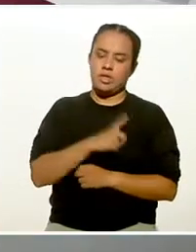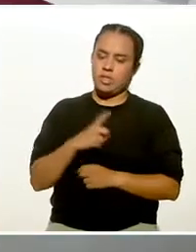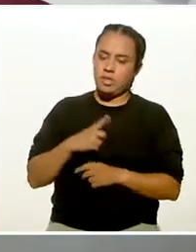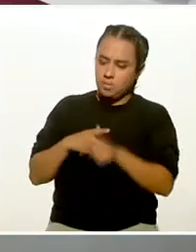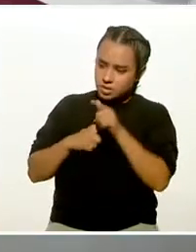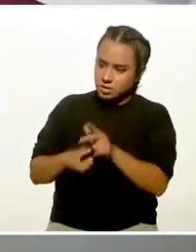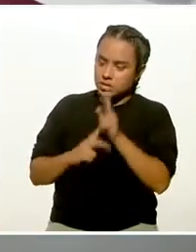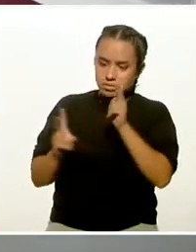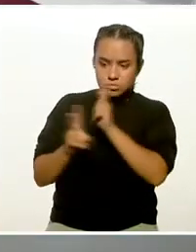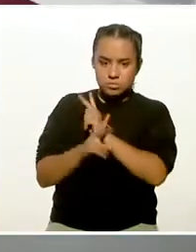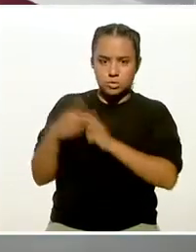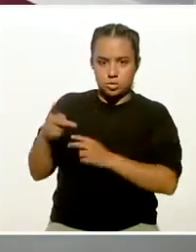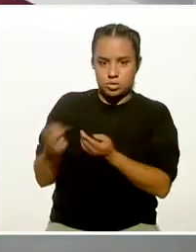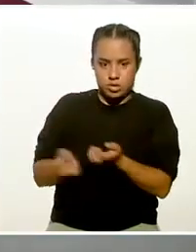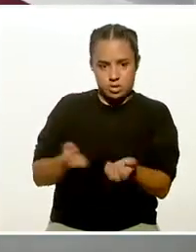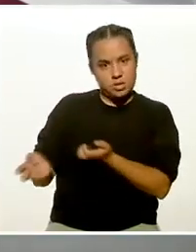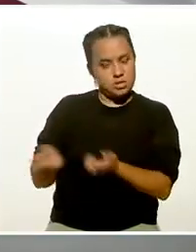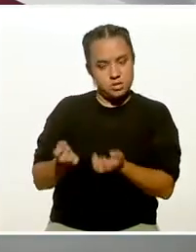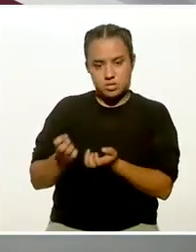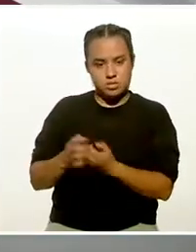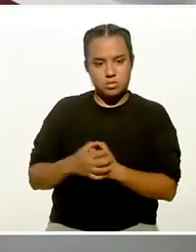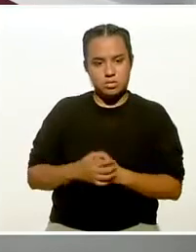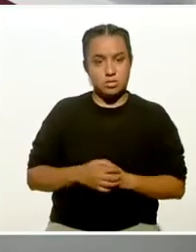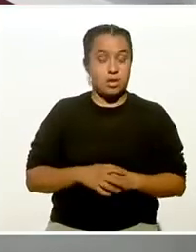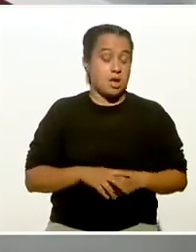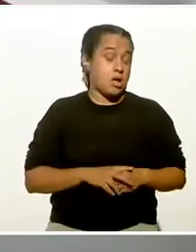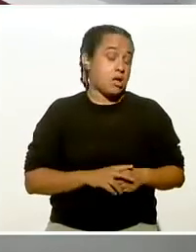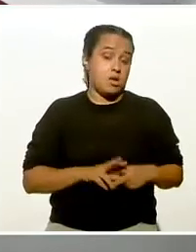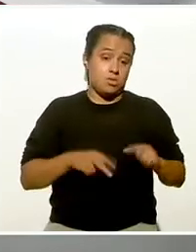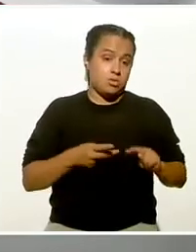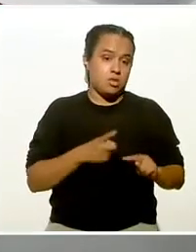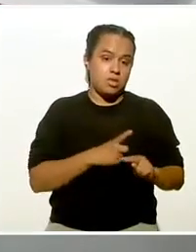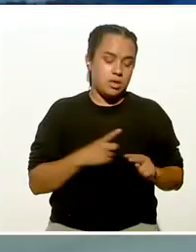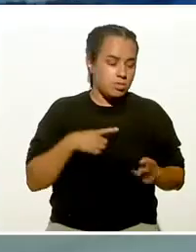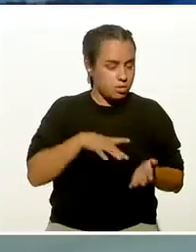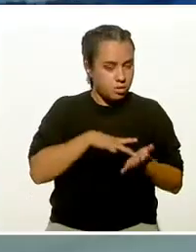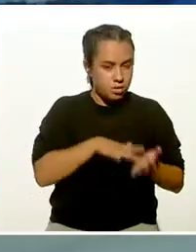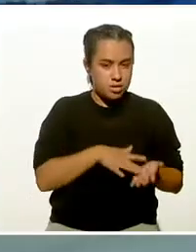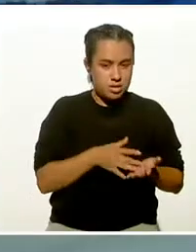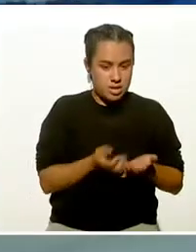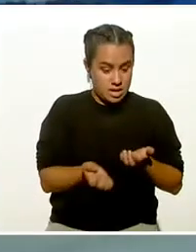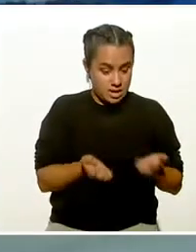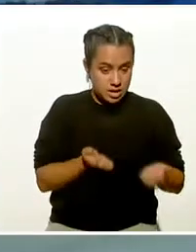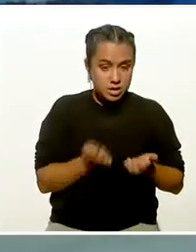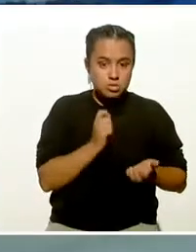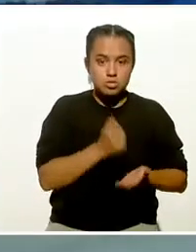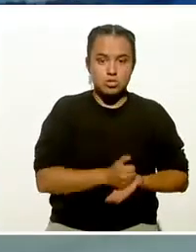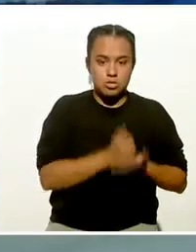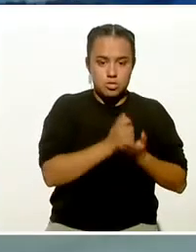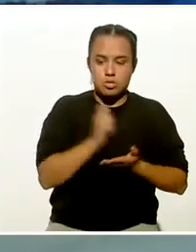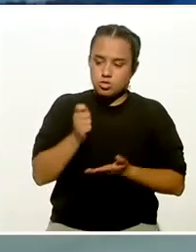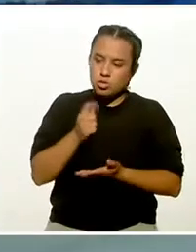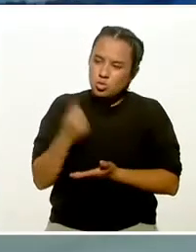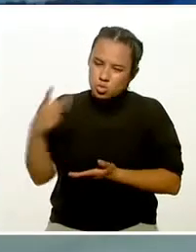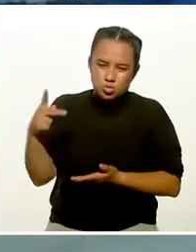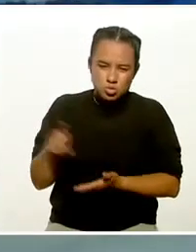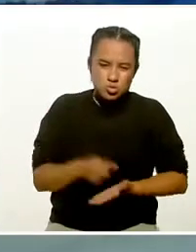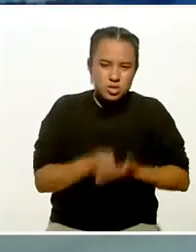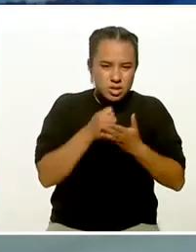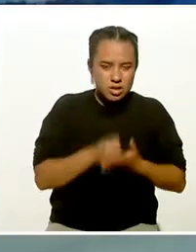respiratoria. No. Independientemente. No, al contrario, se apoya, el ejercicio se apoya en la fisioterapia. Perfecto.